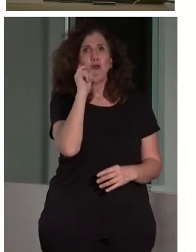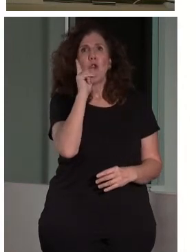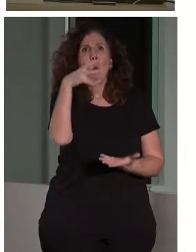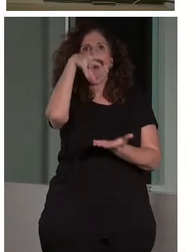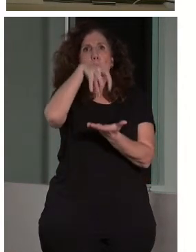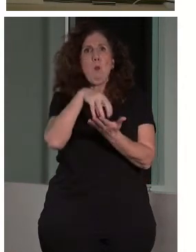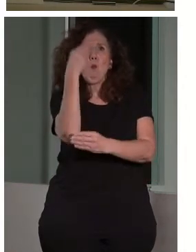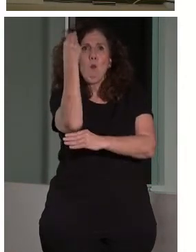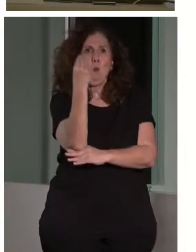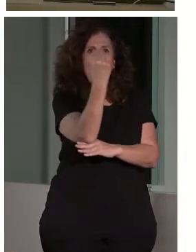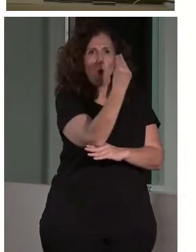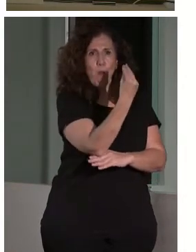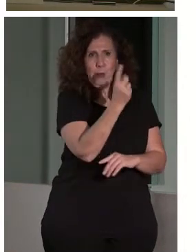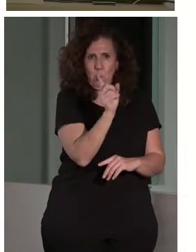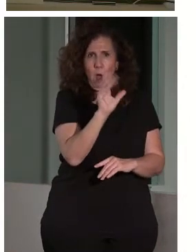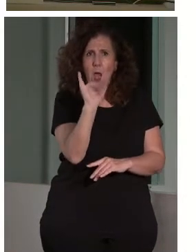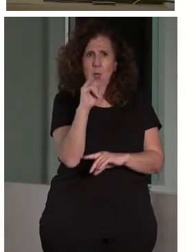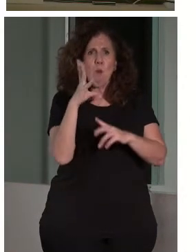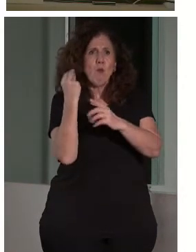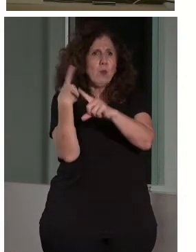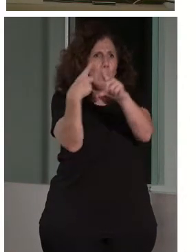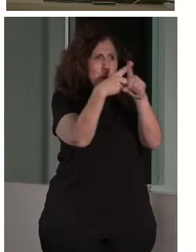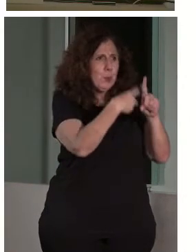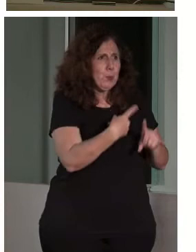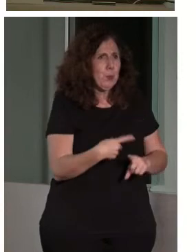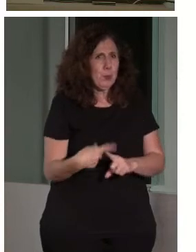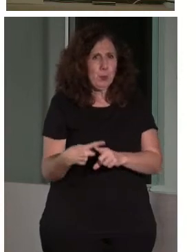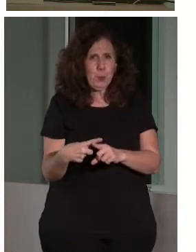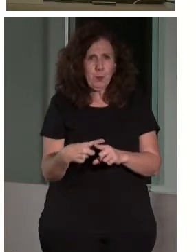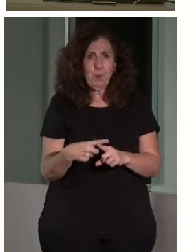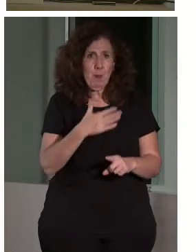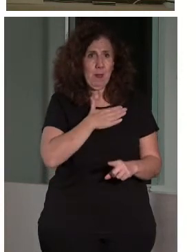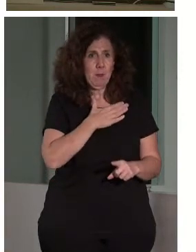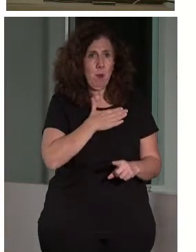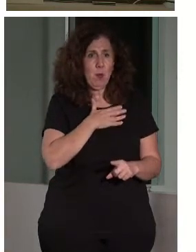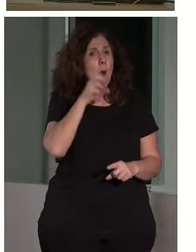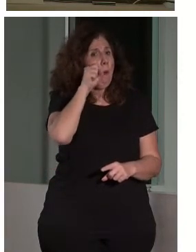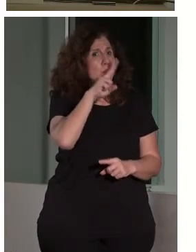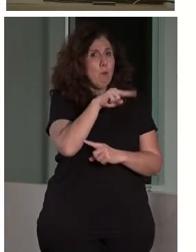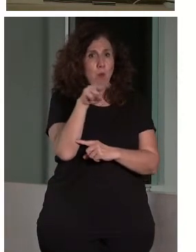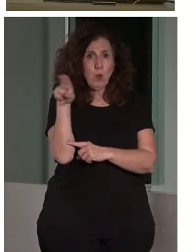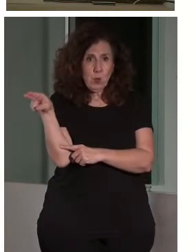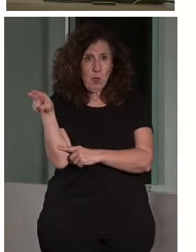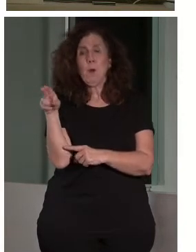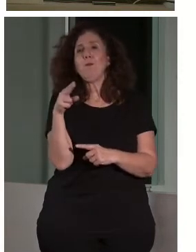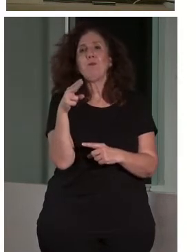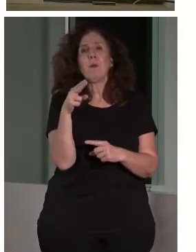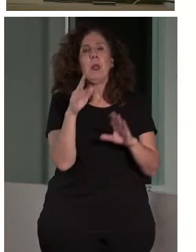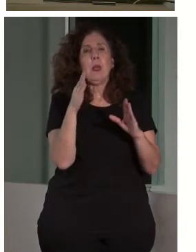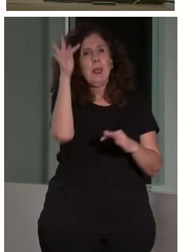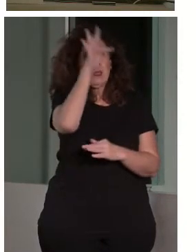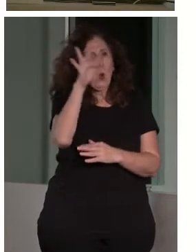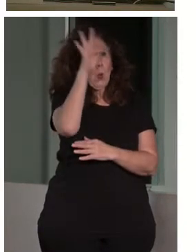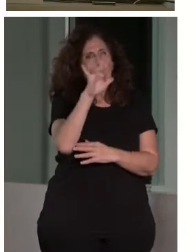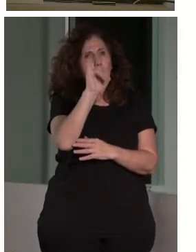monumentos musealizados muchas veces con... En los estudios de museología se suele enseñar que la altura media de los textos, por